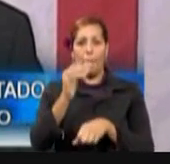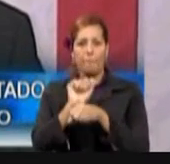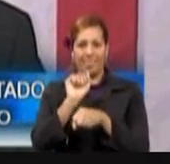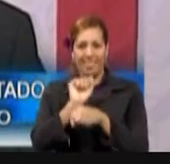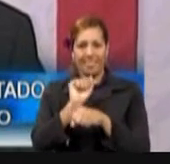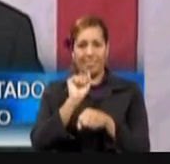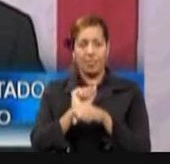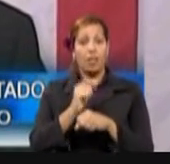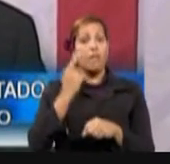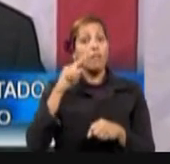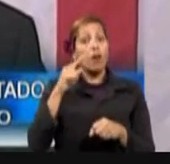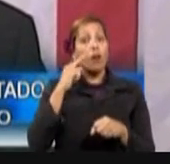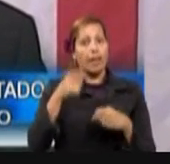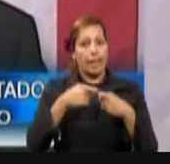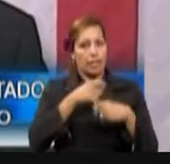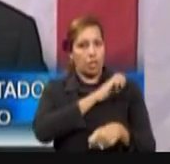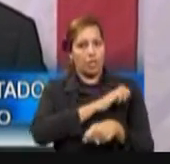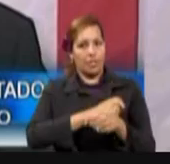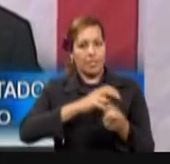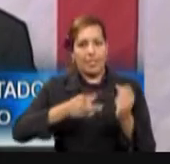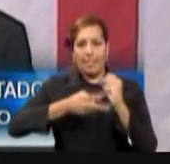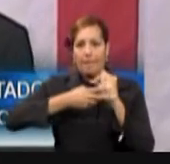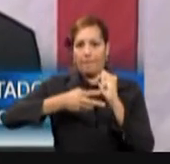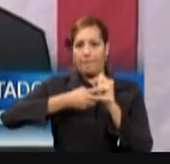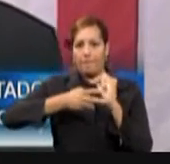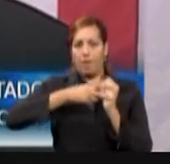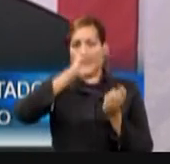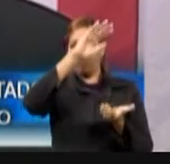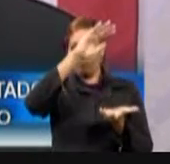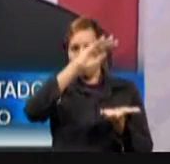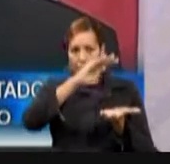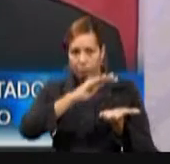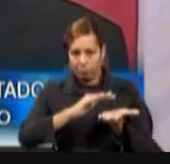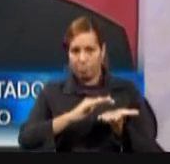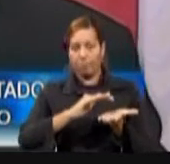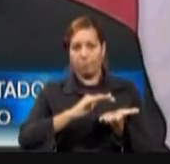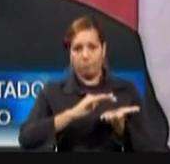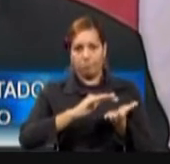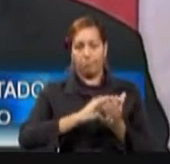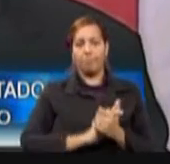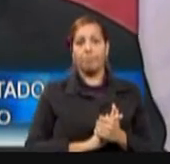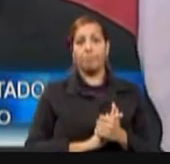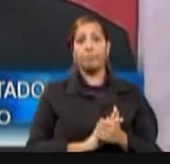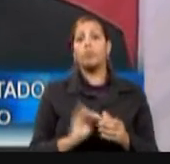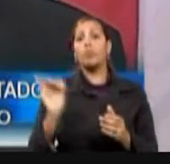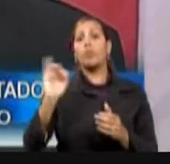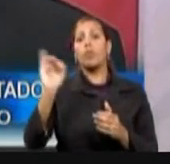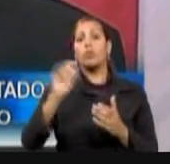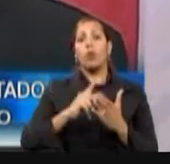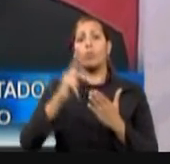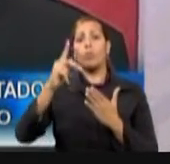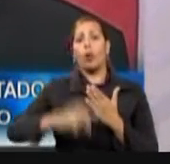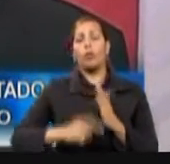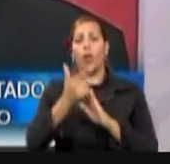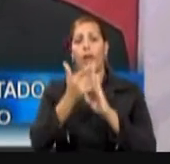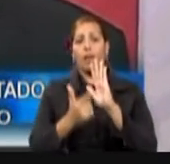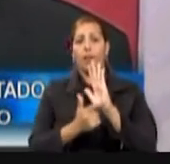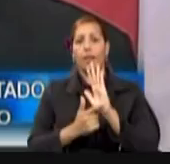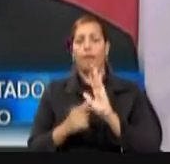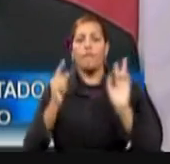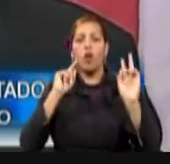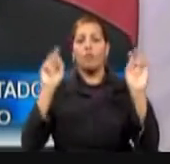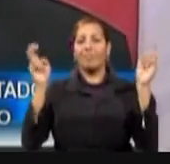el costo de la energía para todos. También someteremos un proyecto de ley para crear el Fondo de Energía Verde,